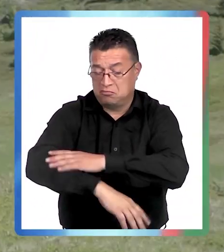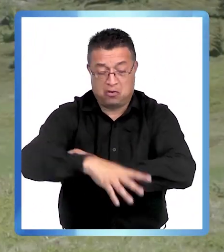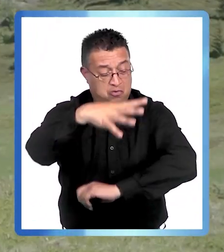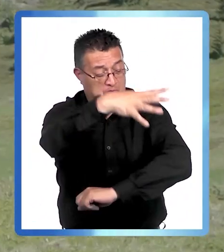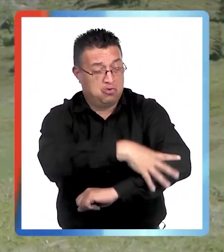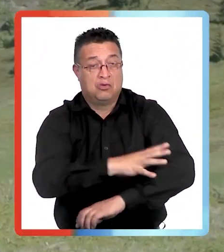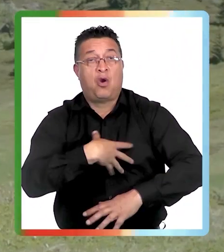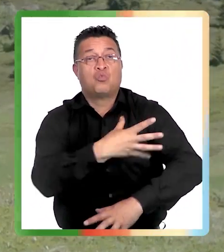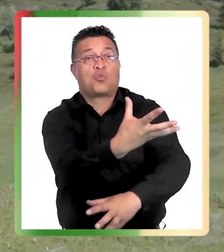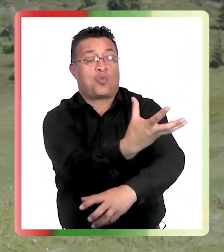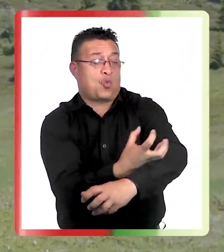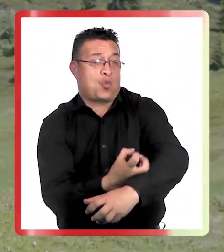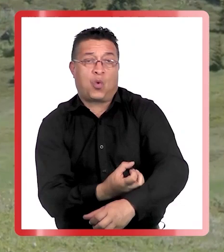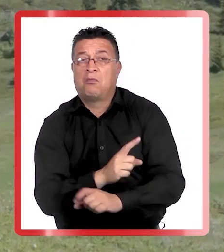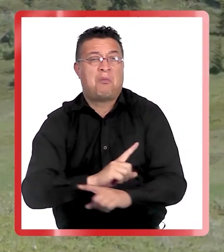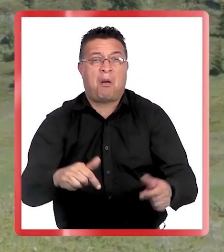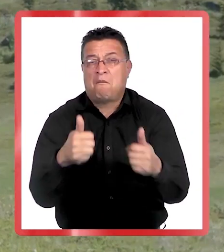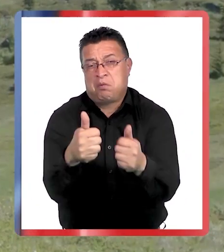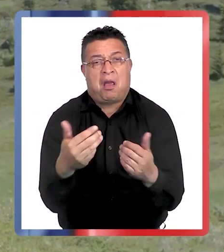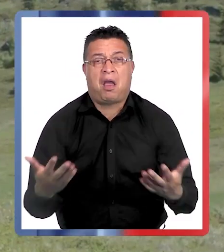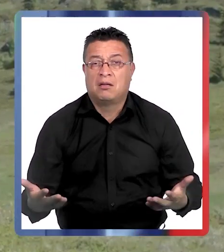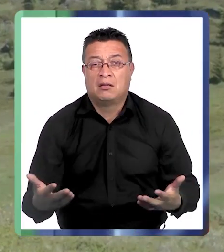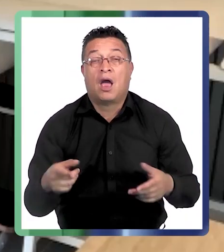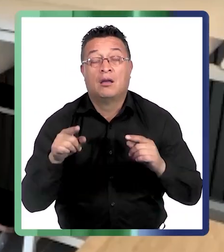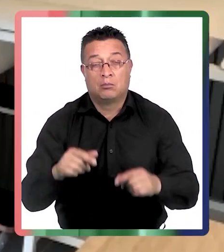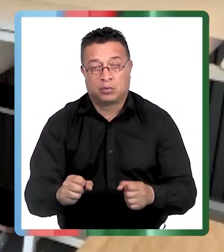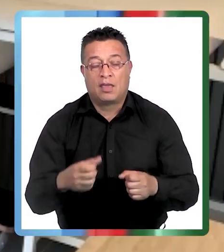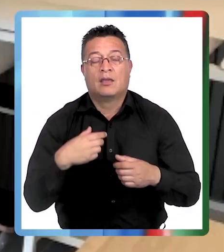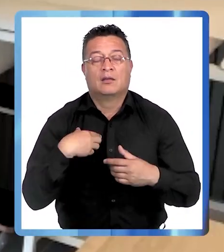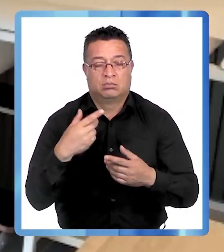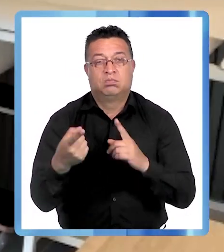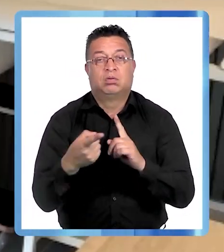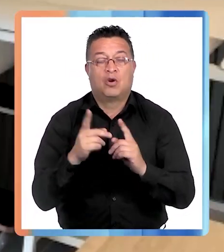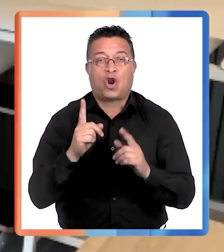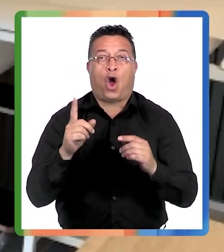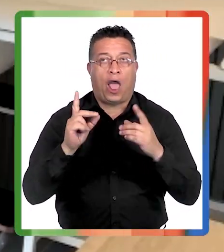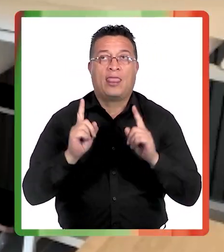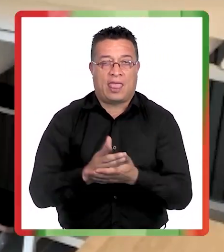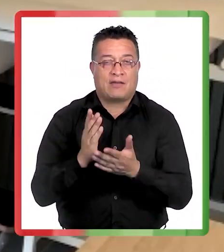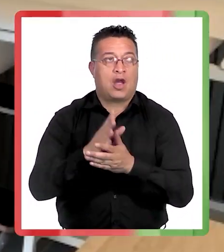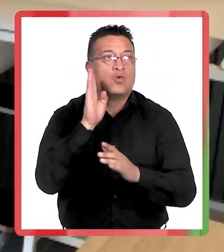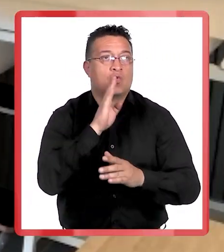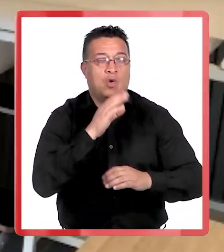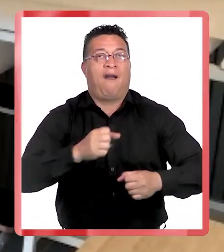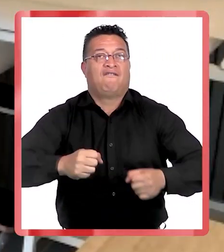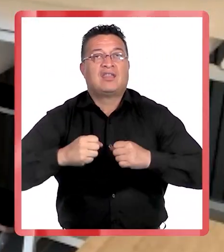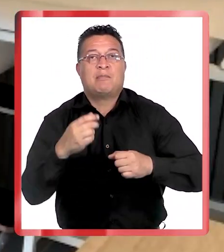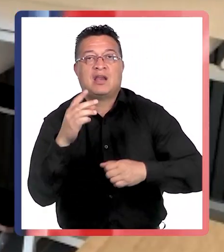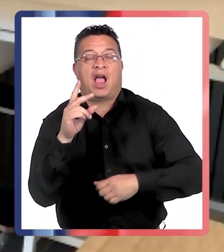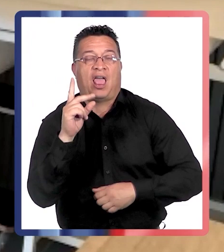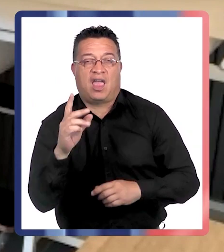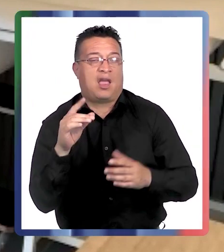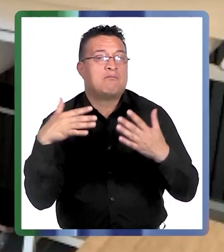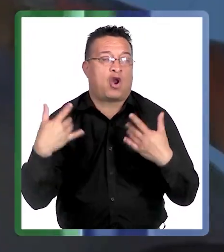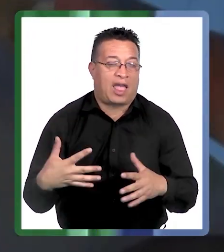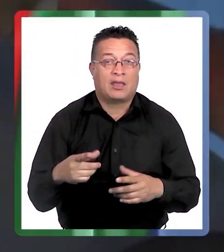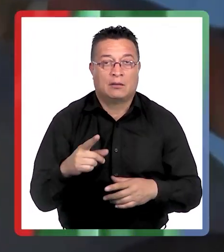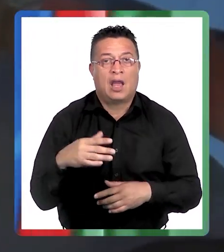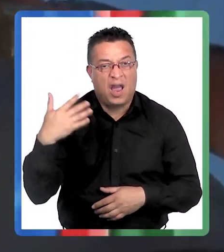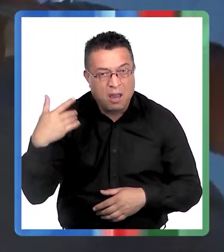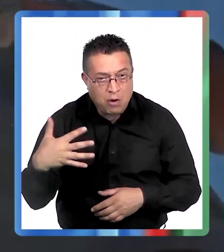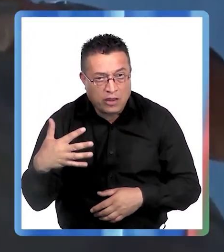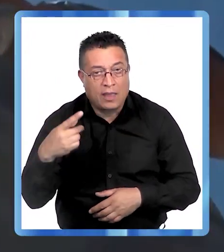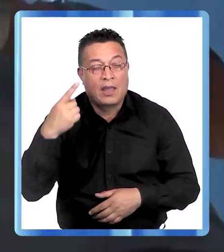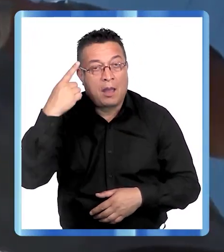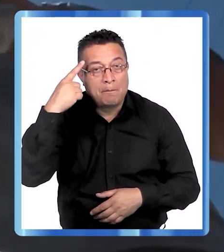tendría la vitamina D que necesita. Entonces también algunas partes dicen como no, uno se tiene que broncear porque la vitamina D es importante, es súper importante.